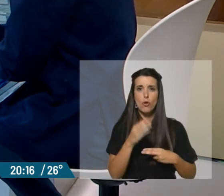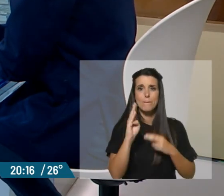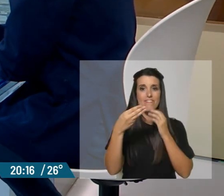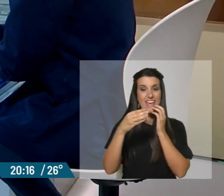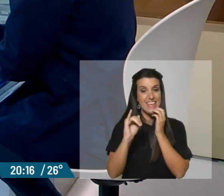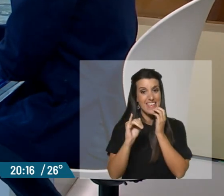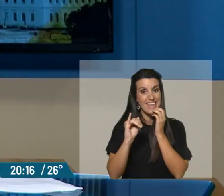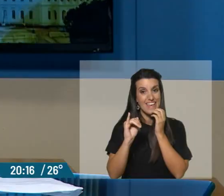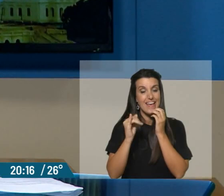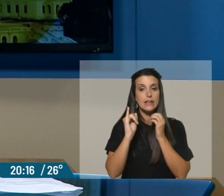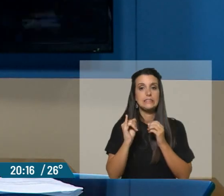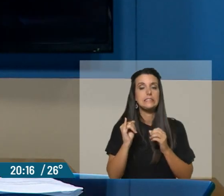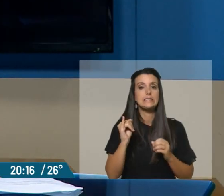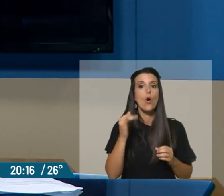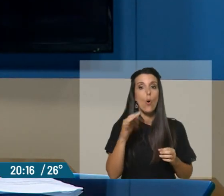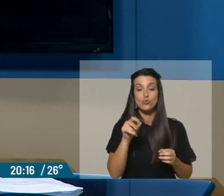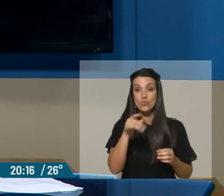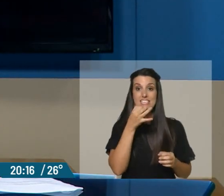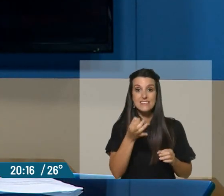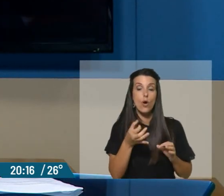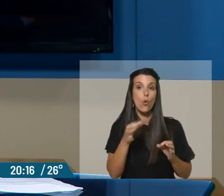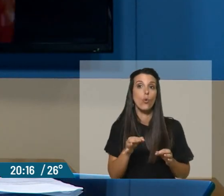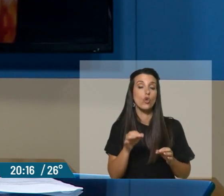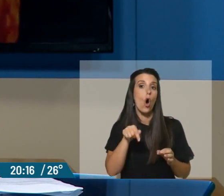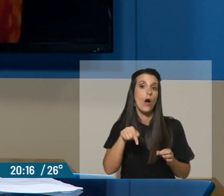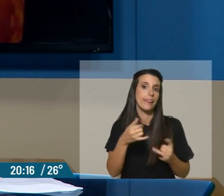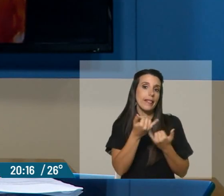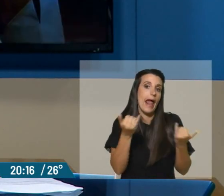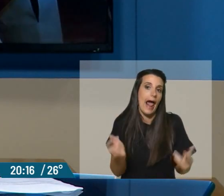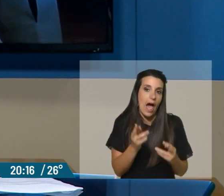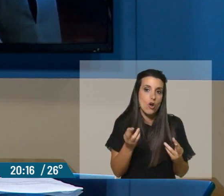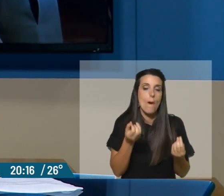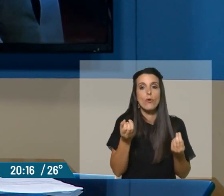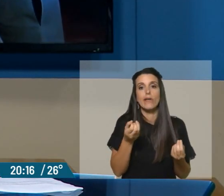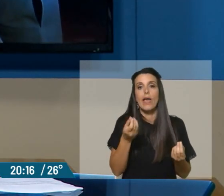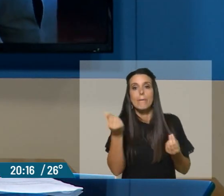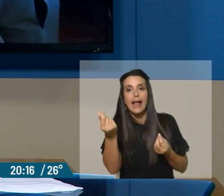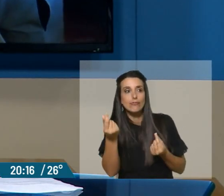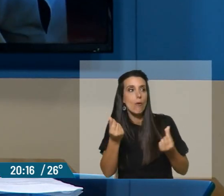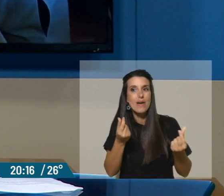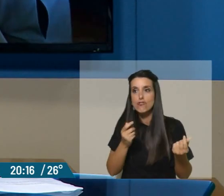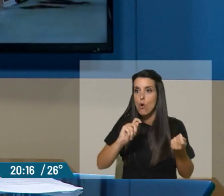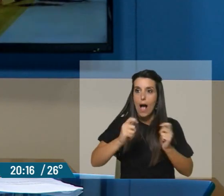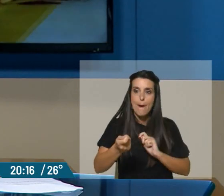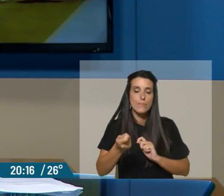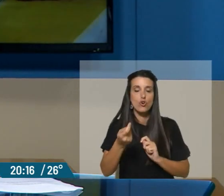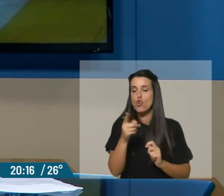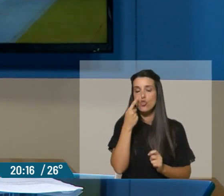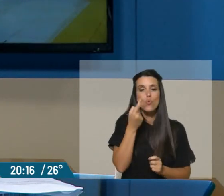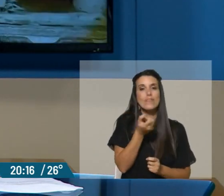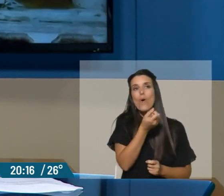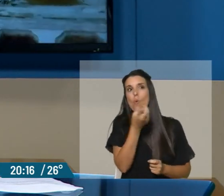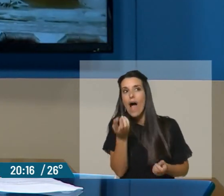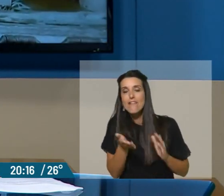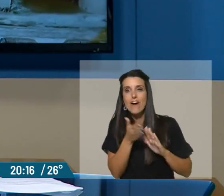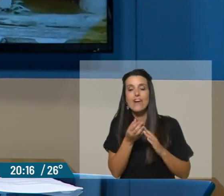un recorte muy fuerte, ¿no? Un recorte muy fuerte. Lo que vos decías, el día de hoy fue muy atípico, por lo tanto, la variación de las cotizaciones hoy no nos dice mucho sobre cuál va a ser